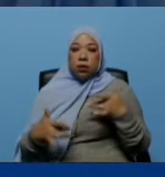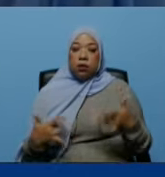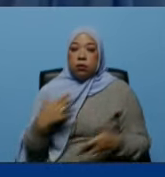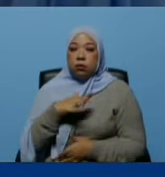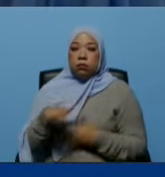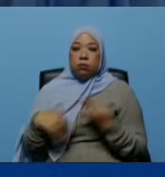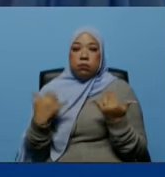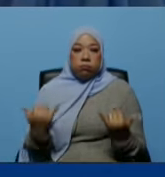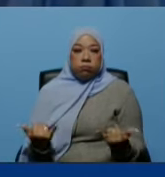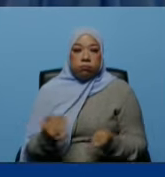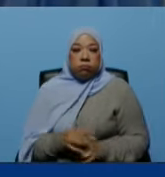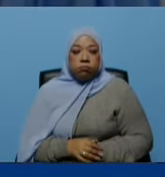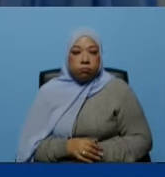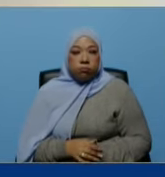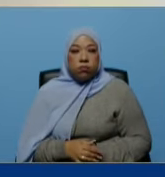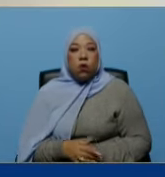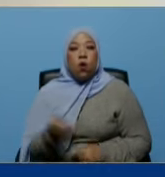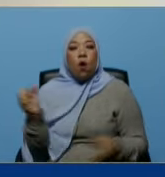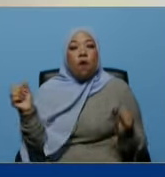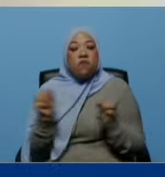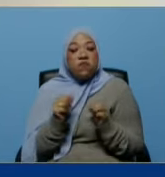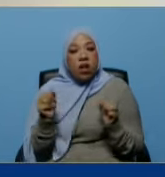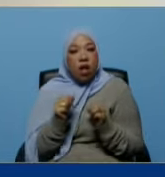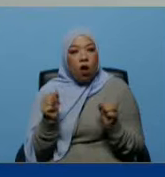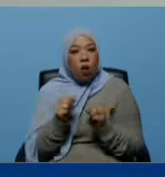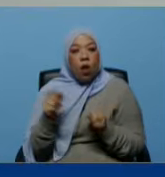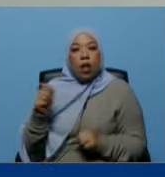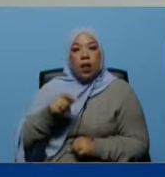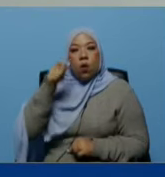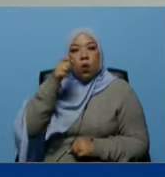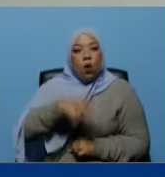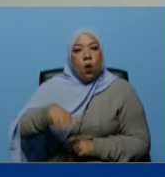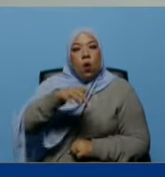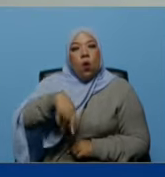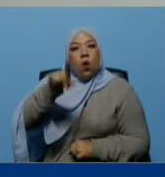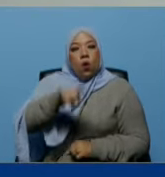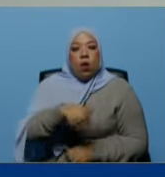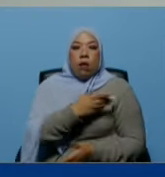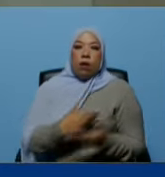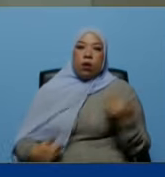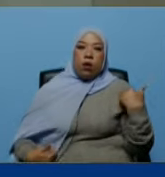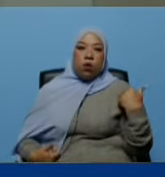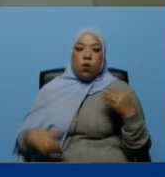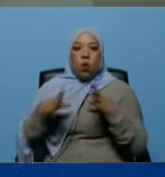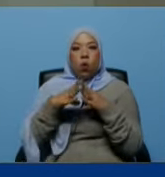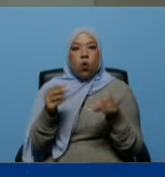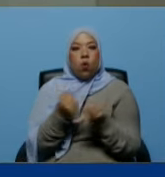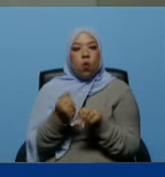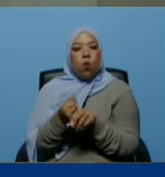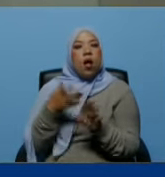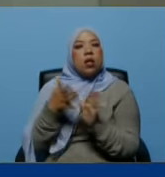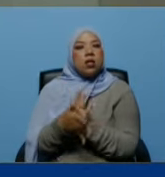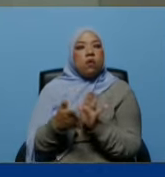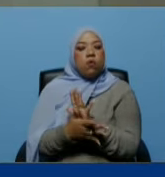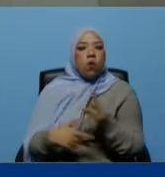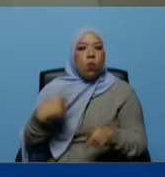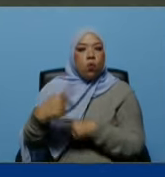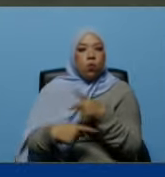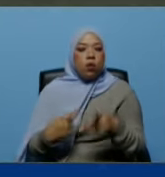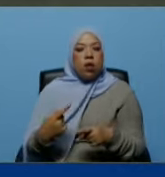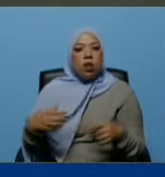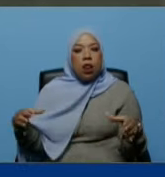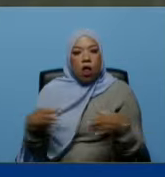pintura aire acondicionado todo lo necesario para eso pero también presidente todo lo que significa dotación de